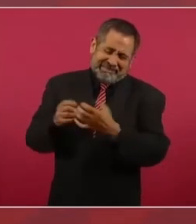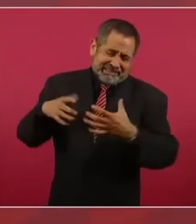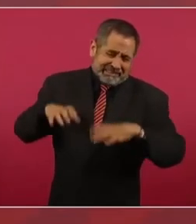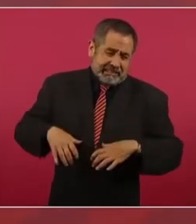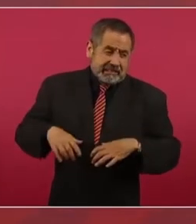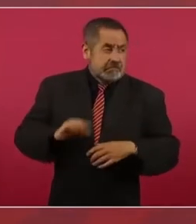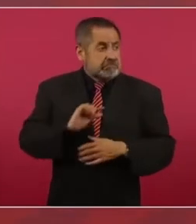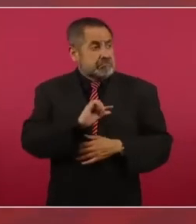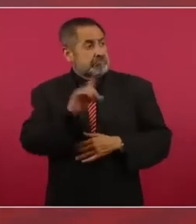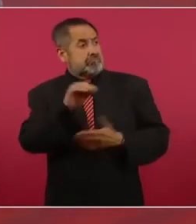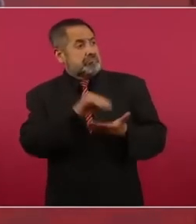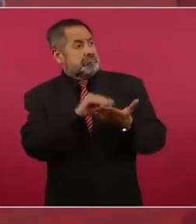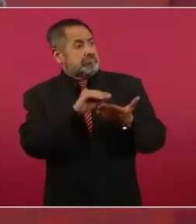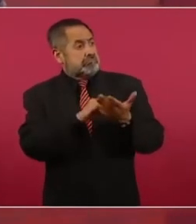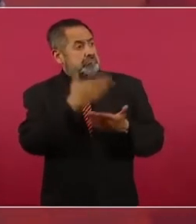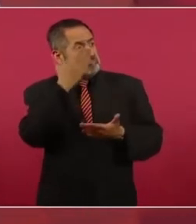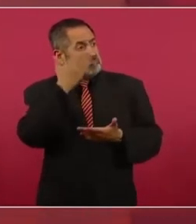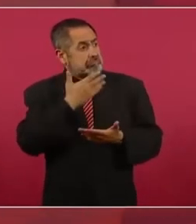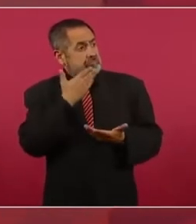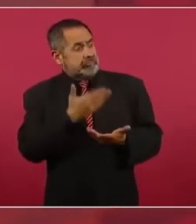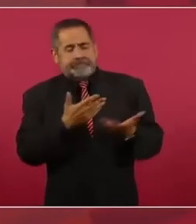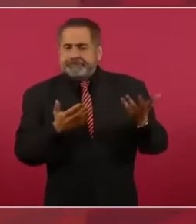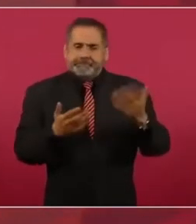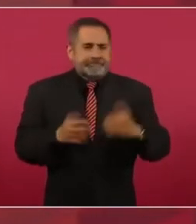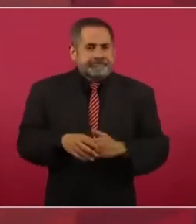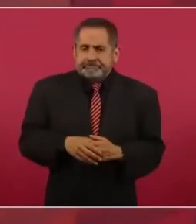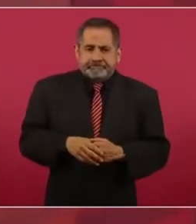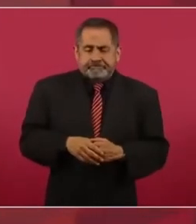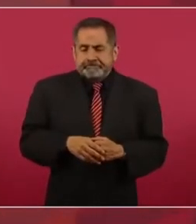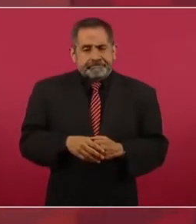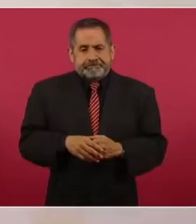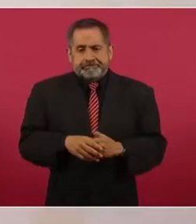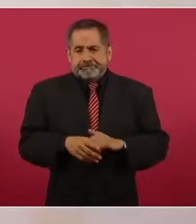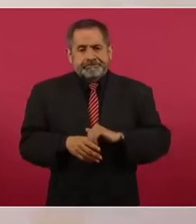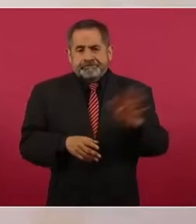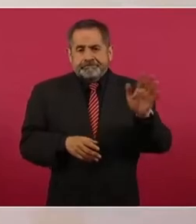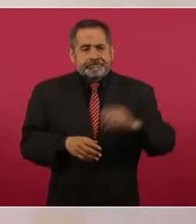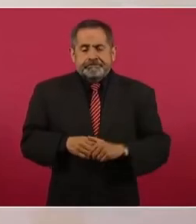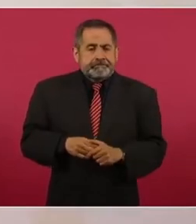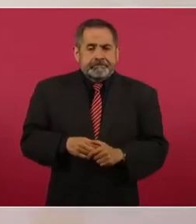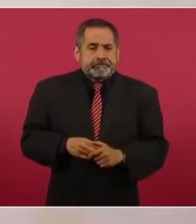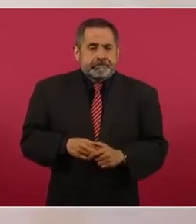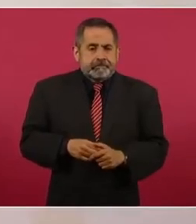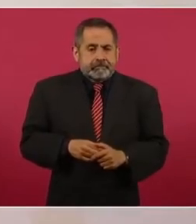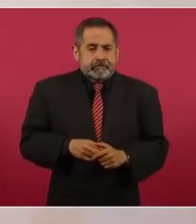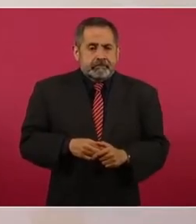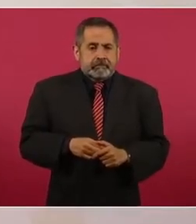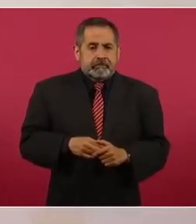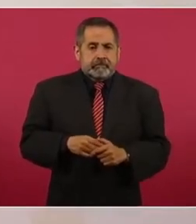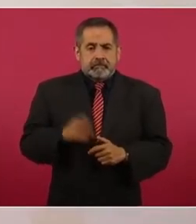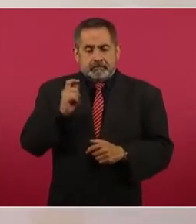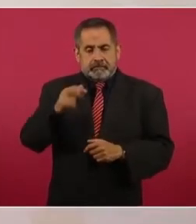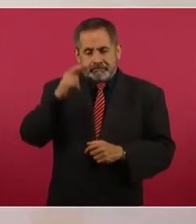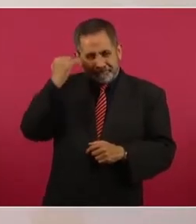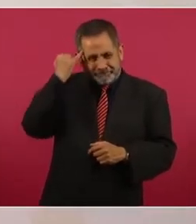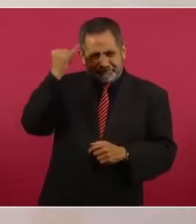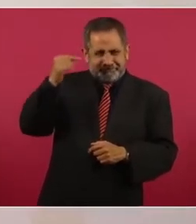Entonces, imagínense una familia